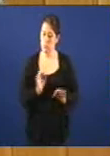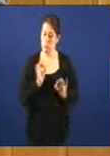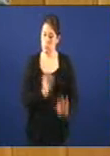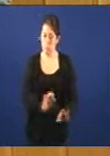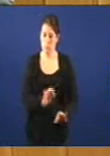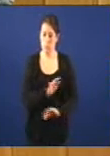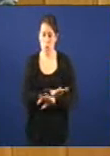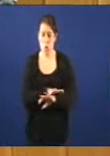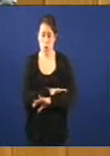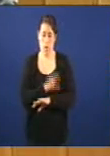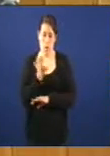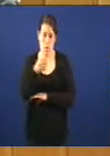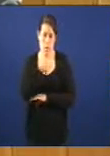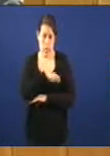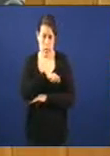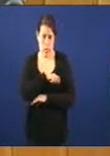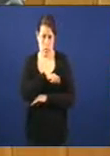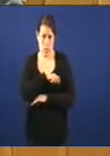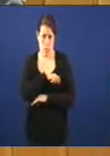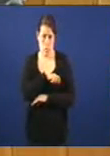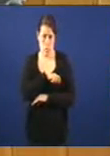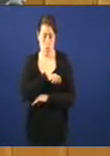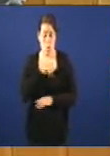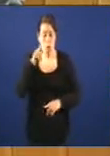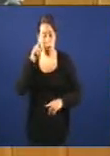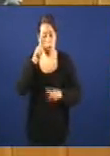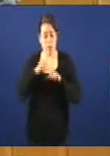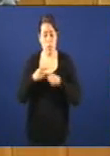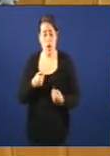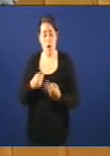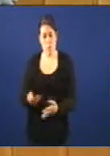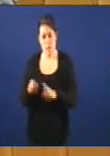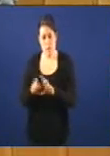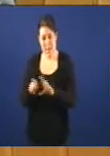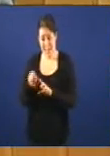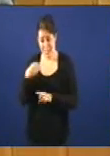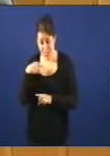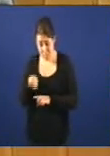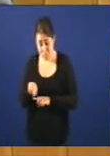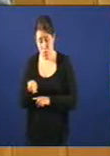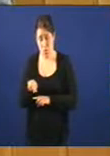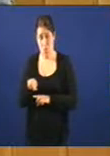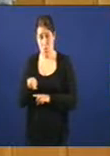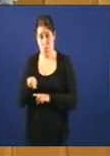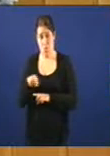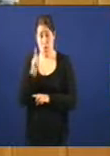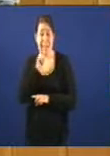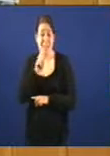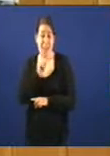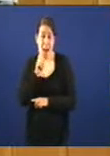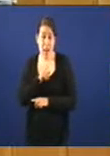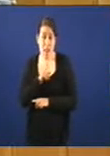Estado. Pero non só por eso, porque para amparar unha empresa que comitou unha ilegalidade vulnerou os direitos fundamentais das traballadores,